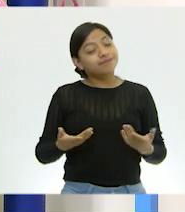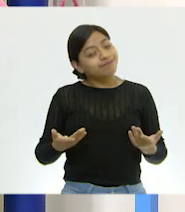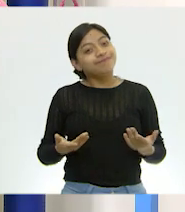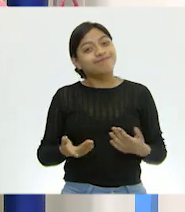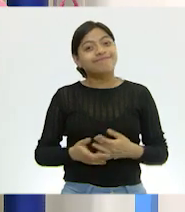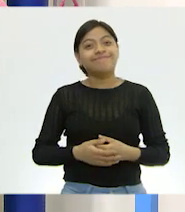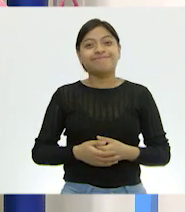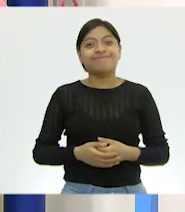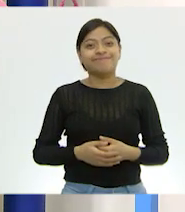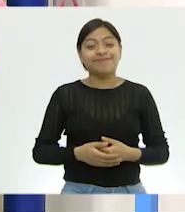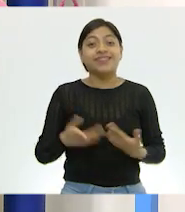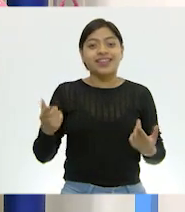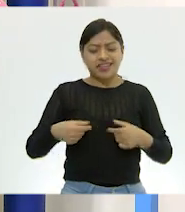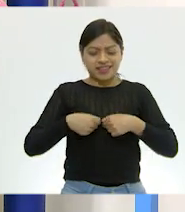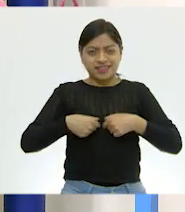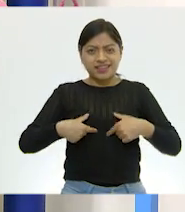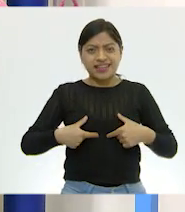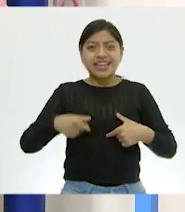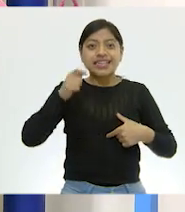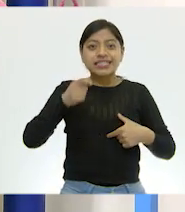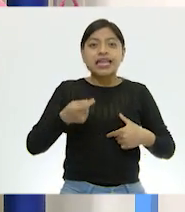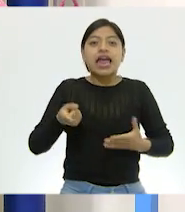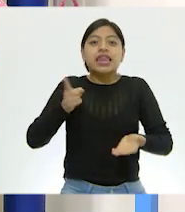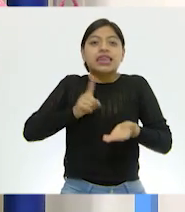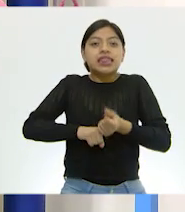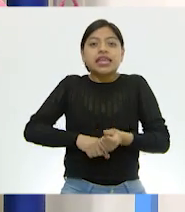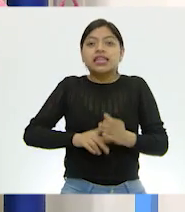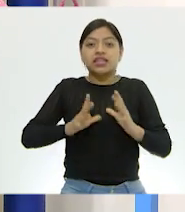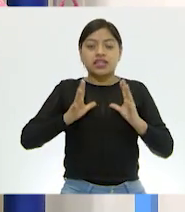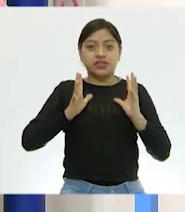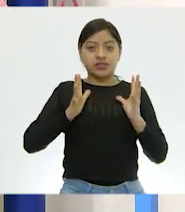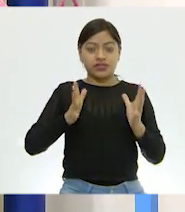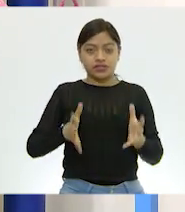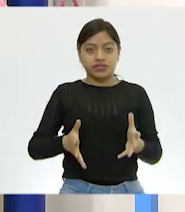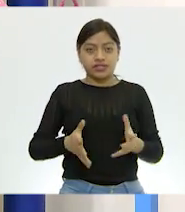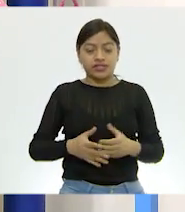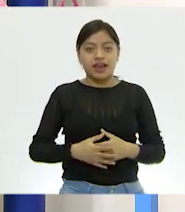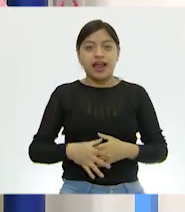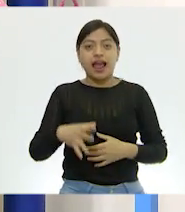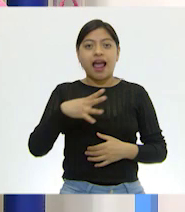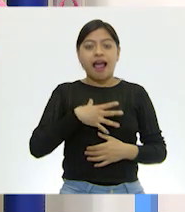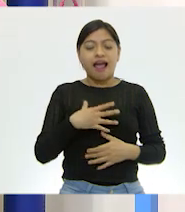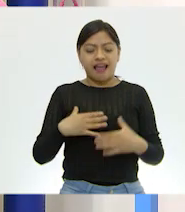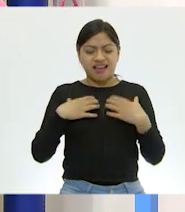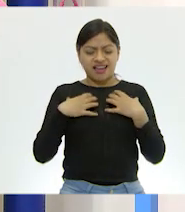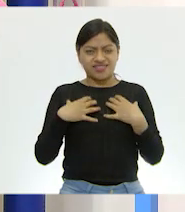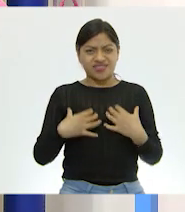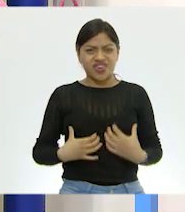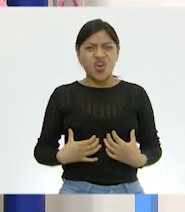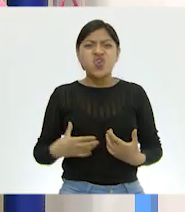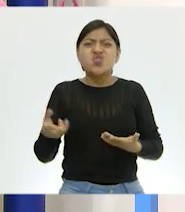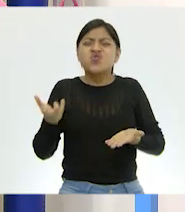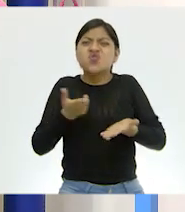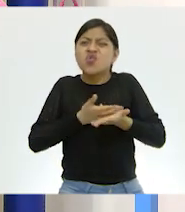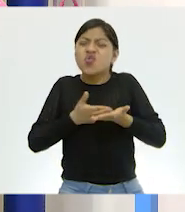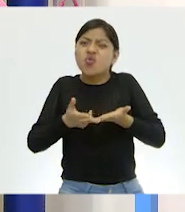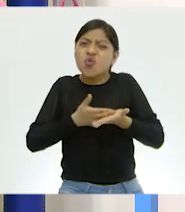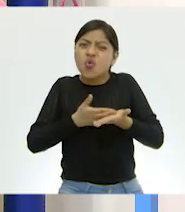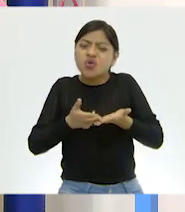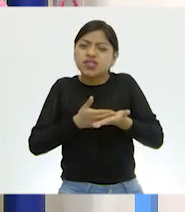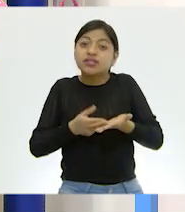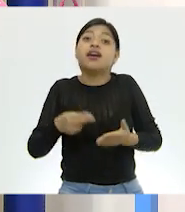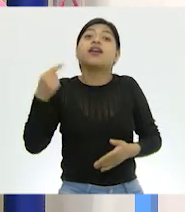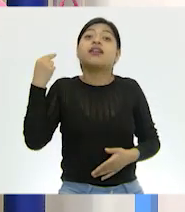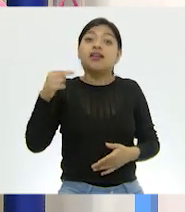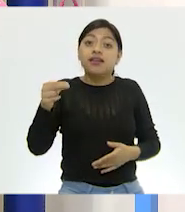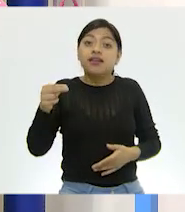Y si te das cuenta, los bronquios ya están adentro de esos sacos rosados que ya dijimos